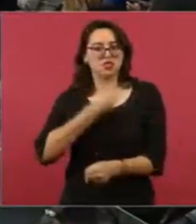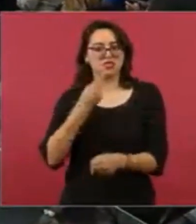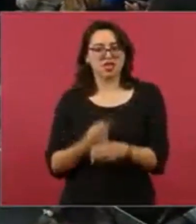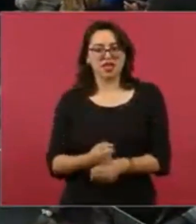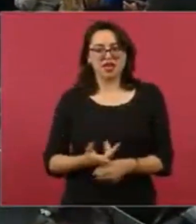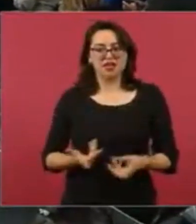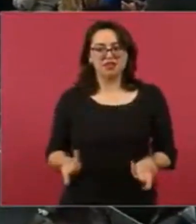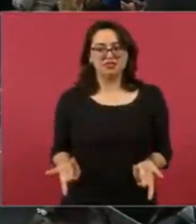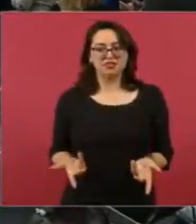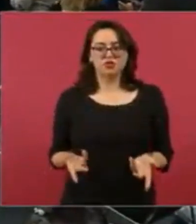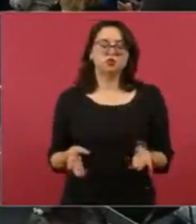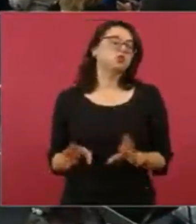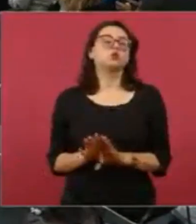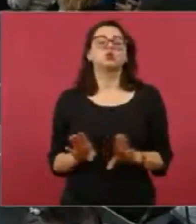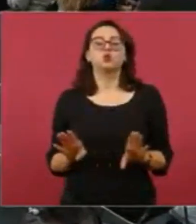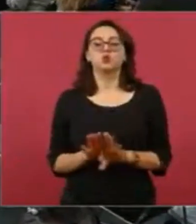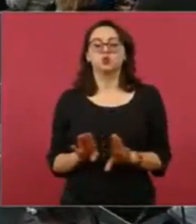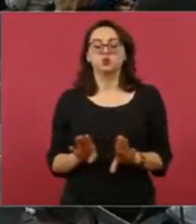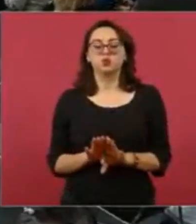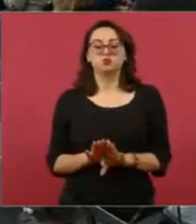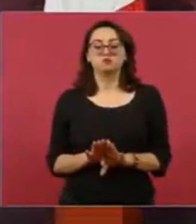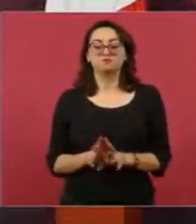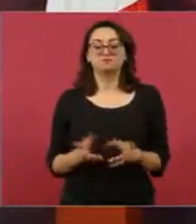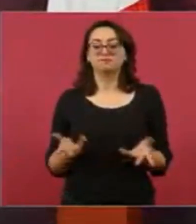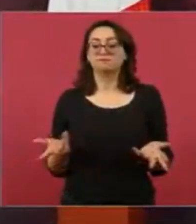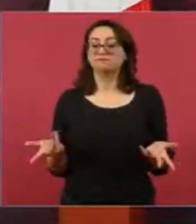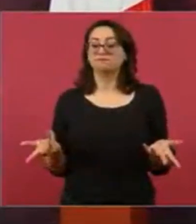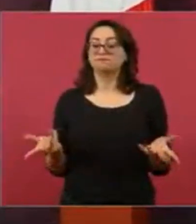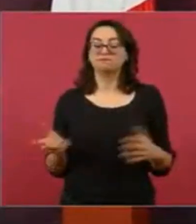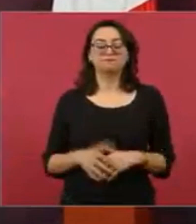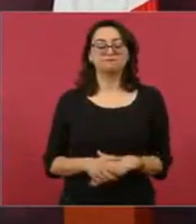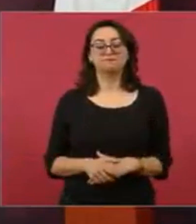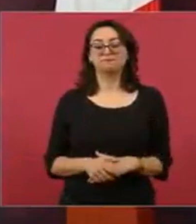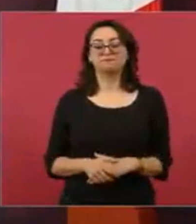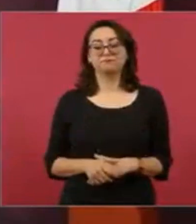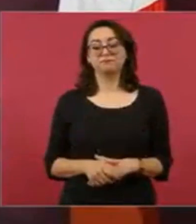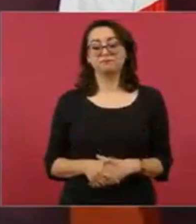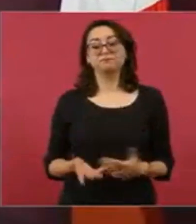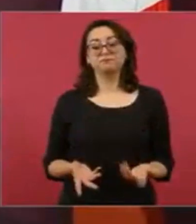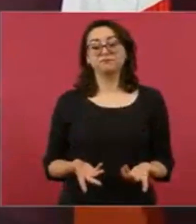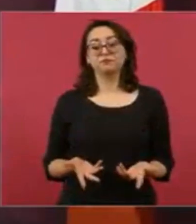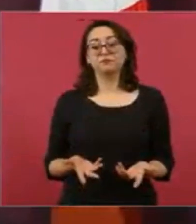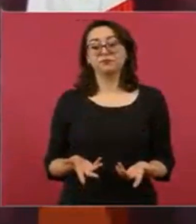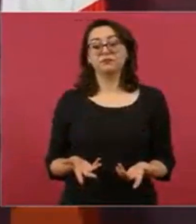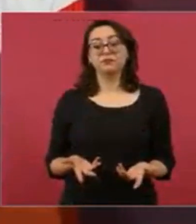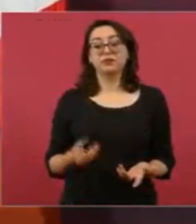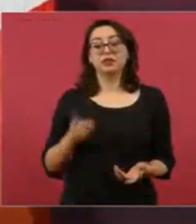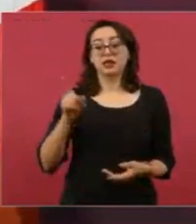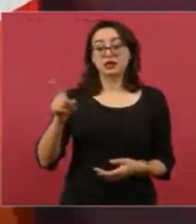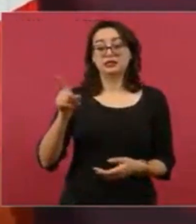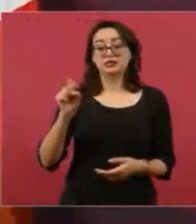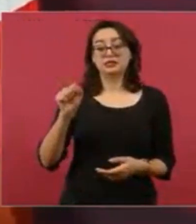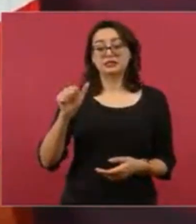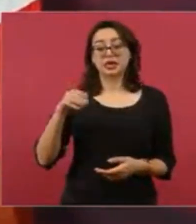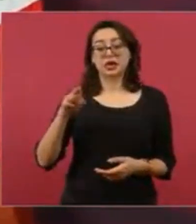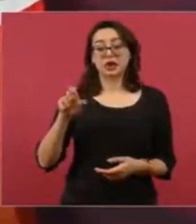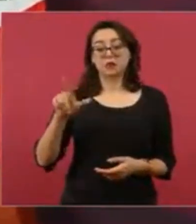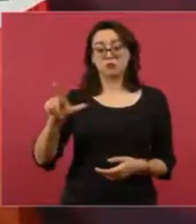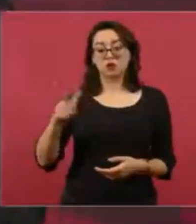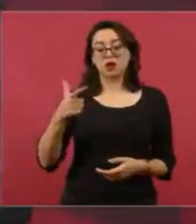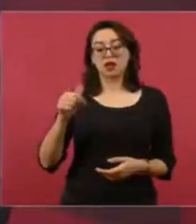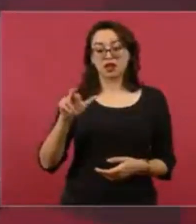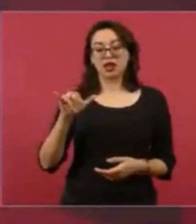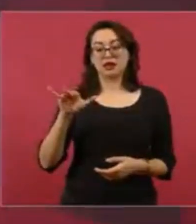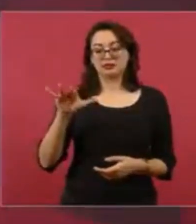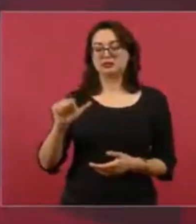Aprovecho, nada más un paréntesis para decir que apoyo a Samuel García. No